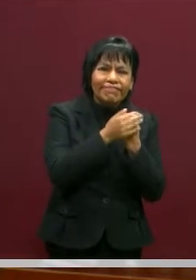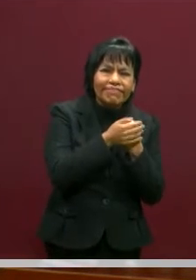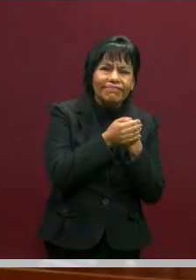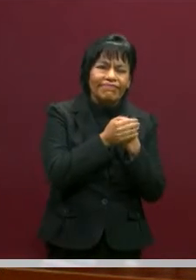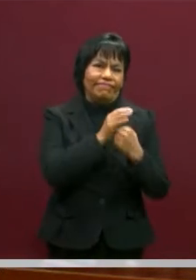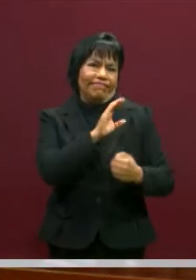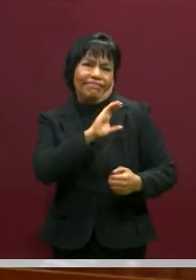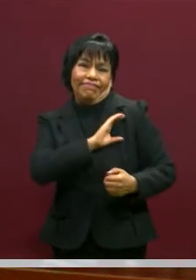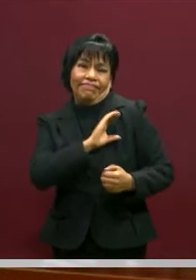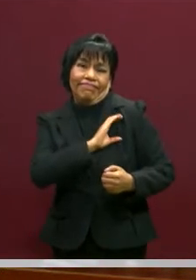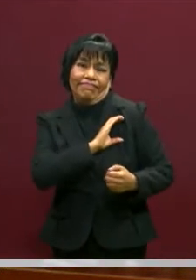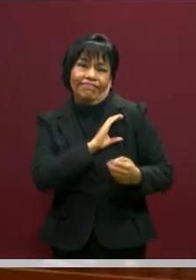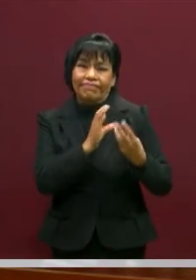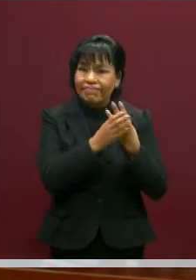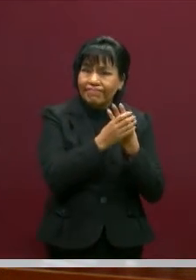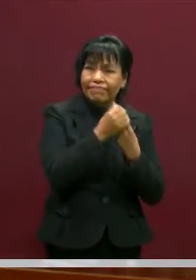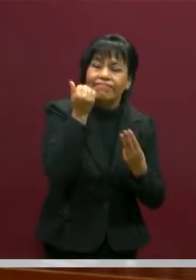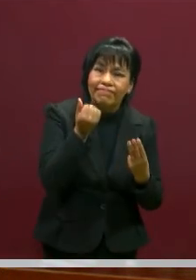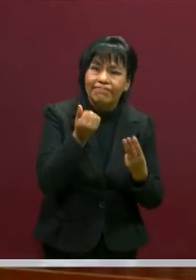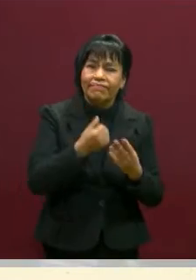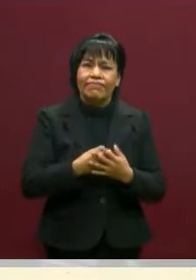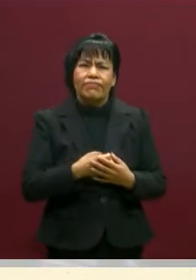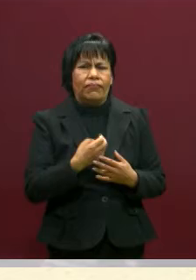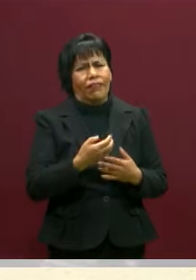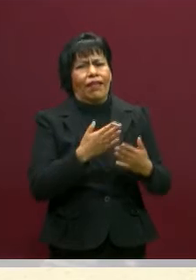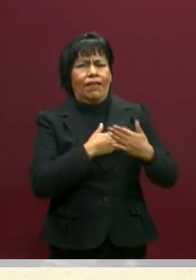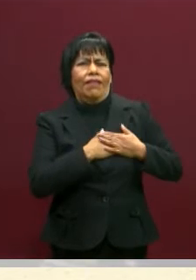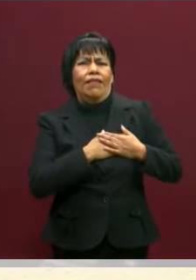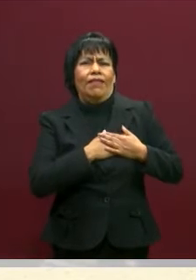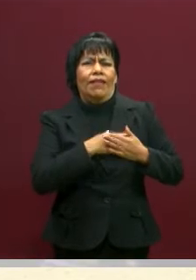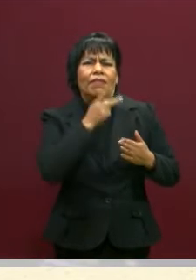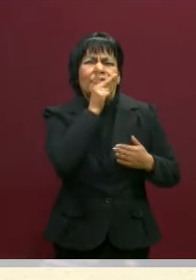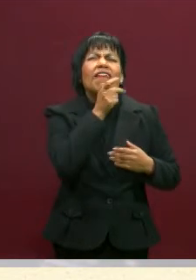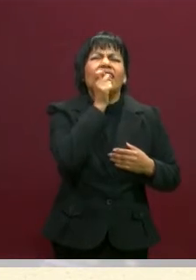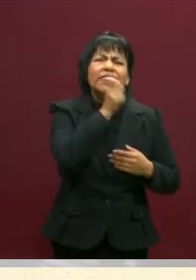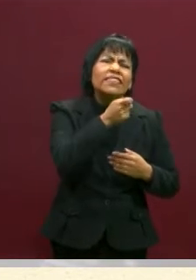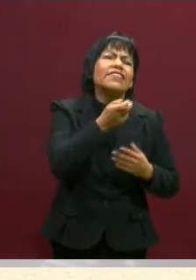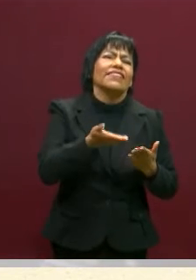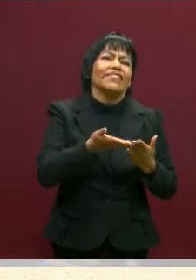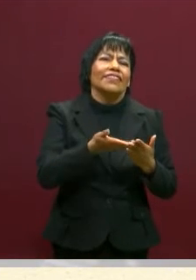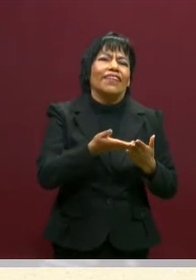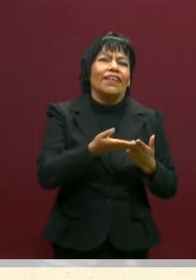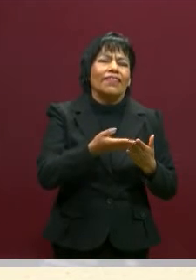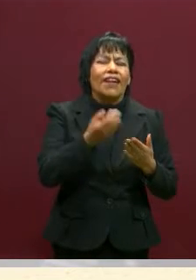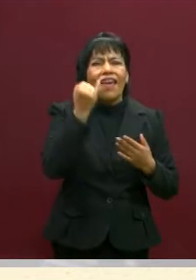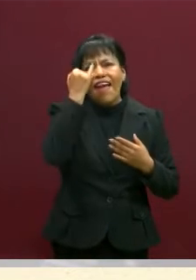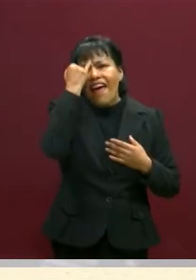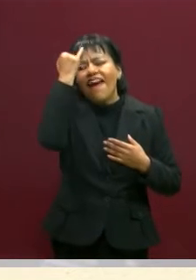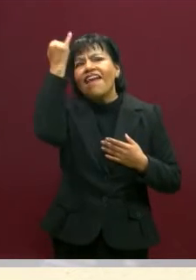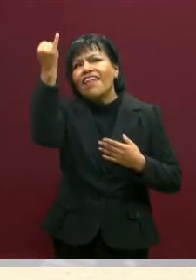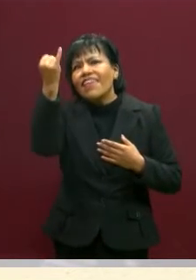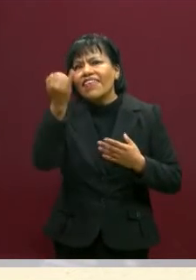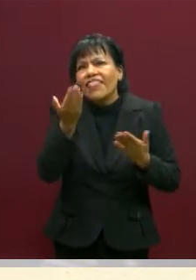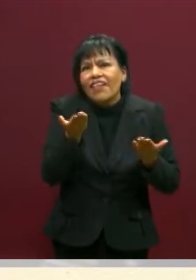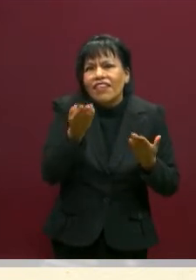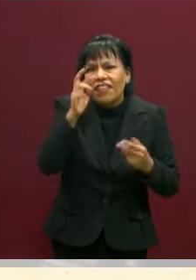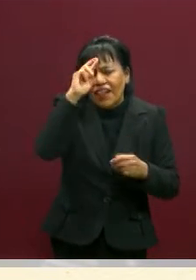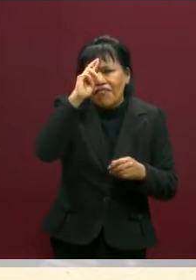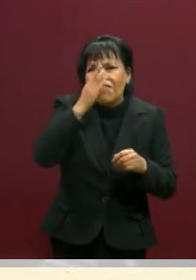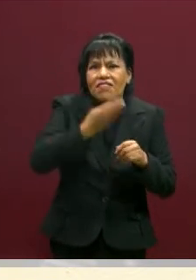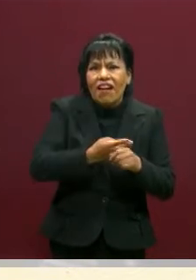al cariño. Claro, porque hablando de la palabra amor, de inmediato te lleva a responsabilidad,